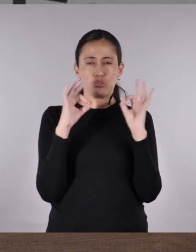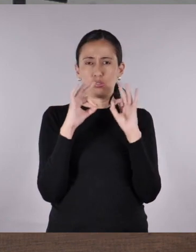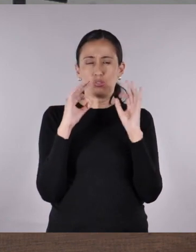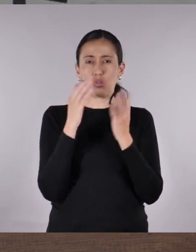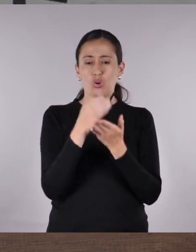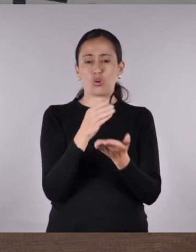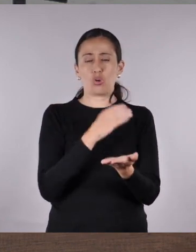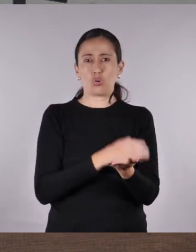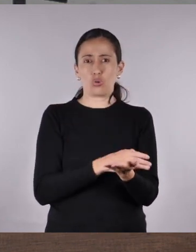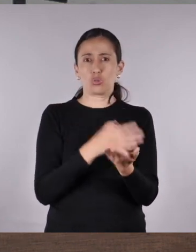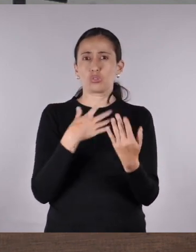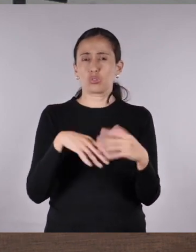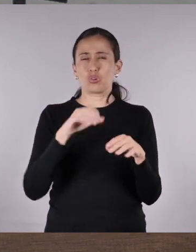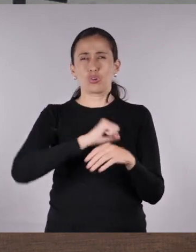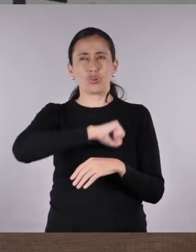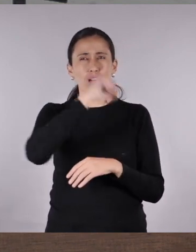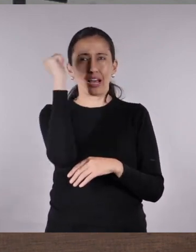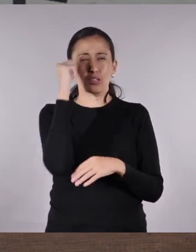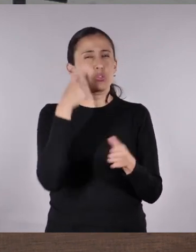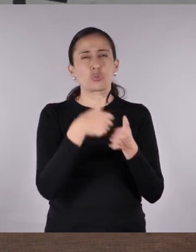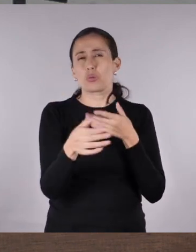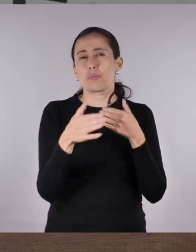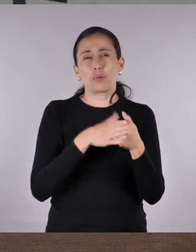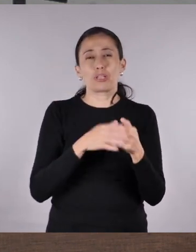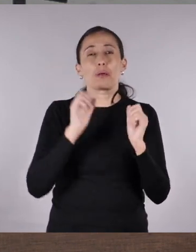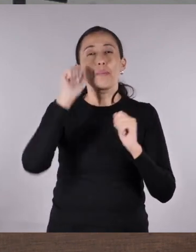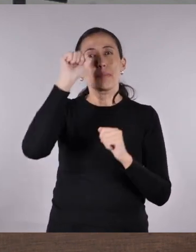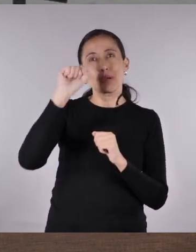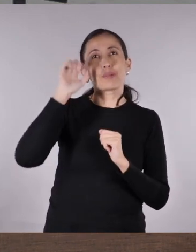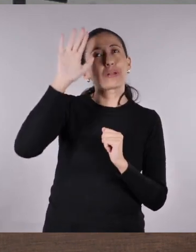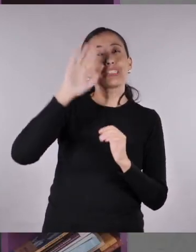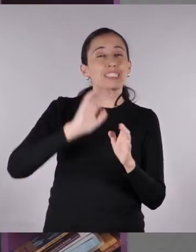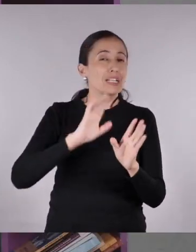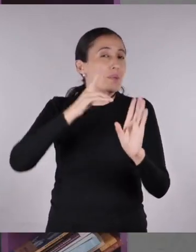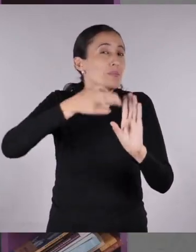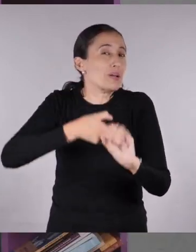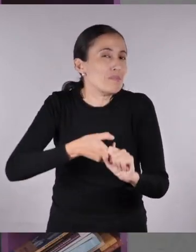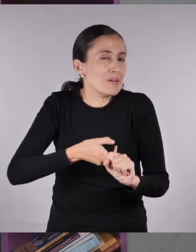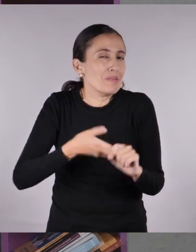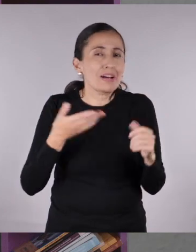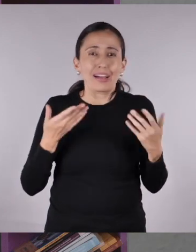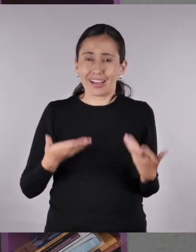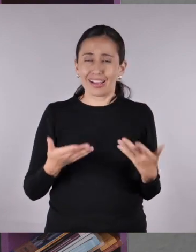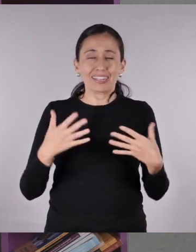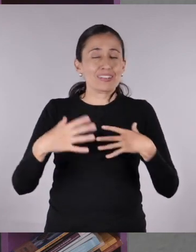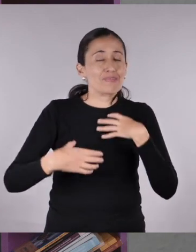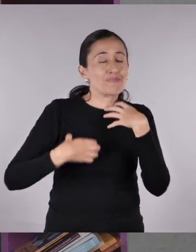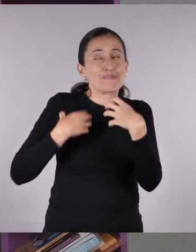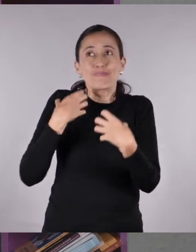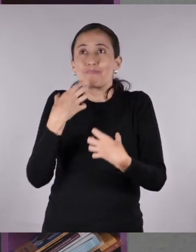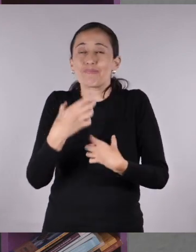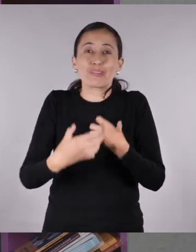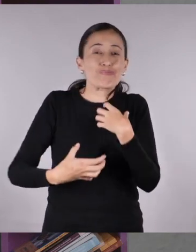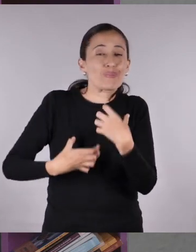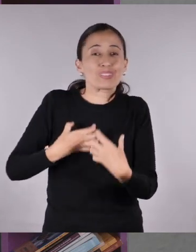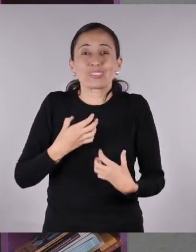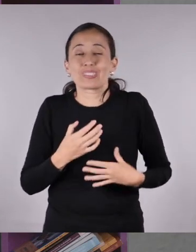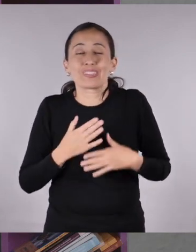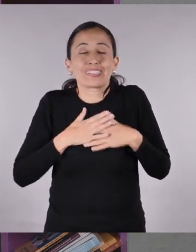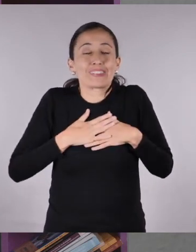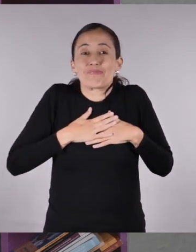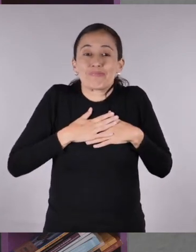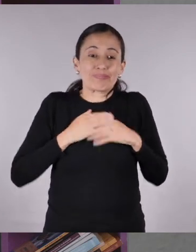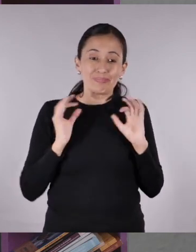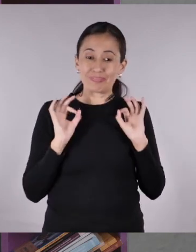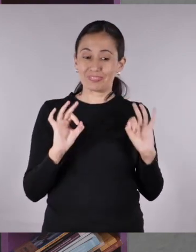si no ganó el concurso. Estoy llena de esperanzas porque sé que mi corto tiene potencial. Pero el solo hecho de participar en mi primer